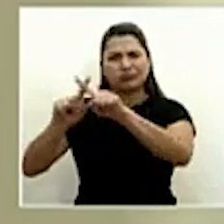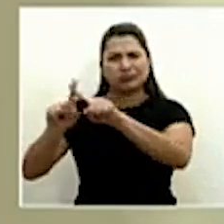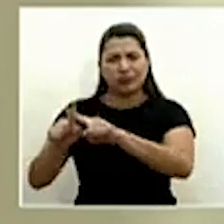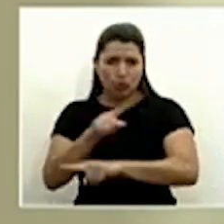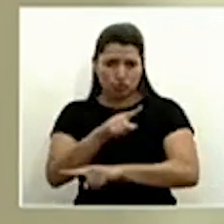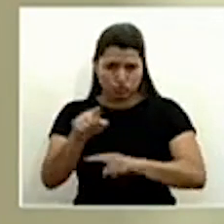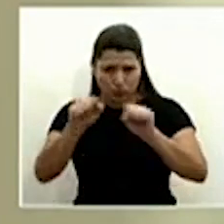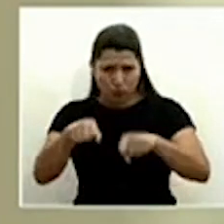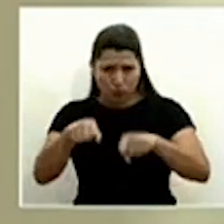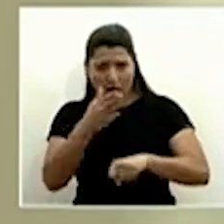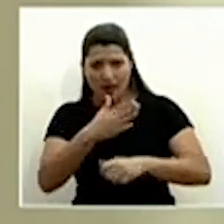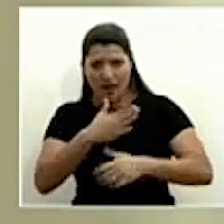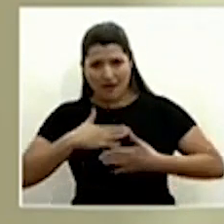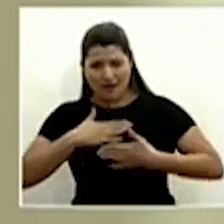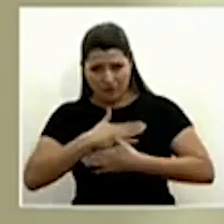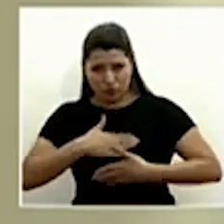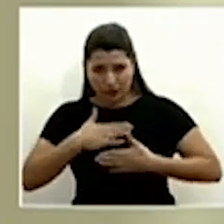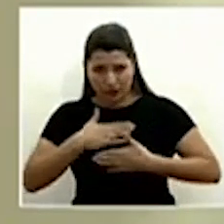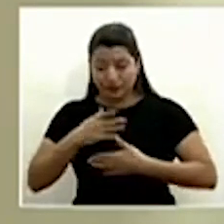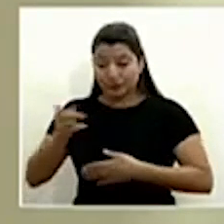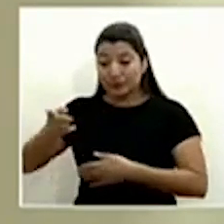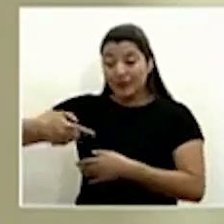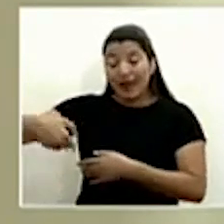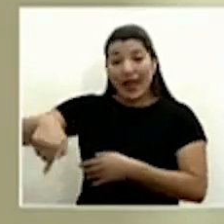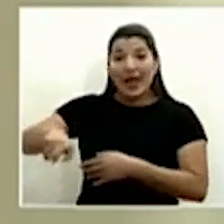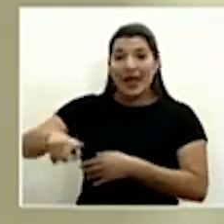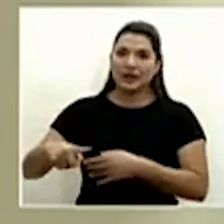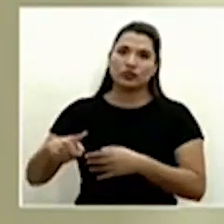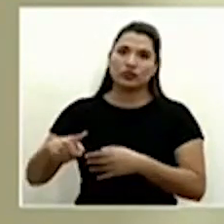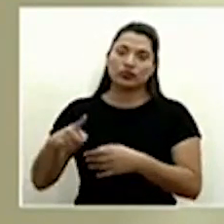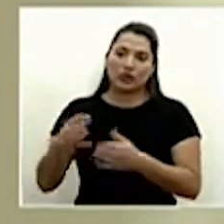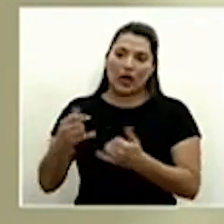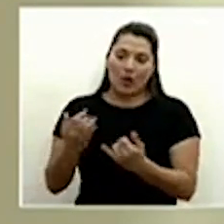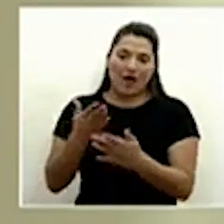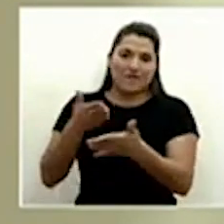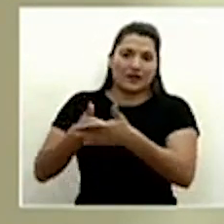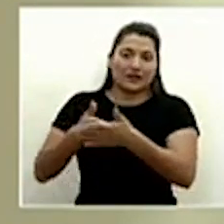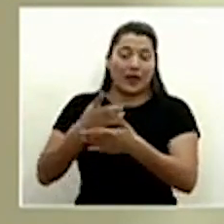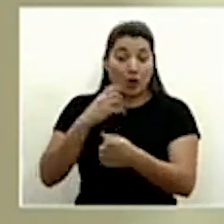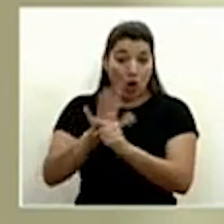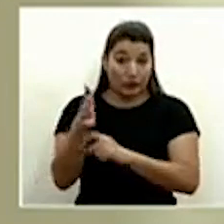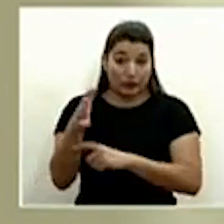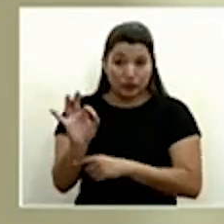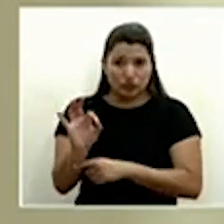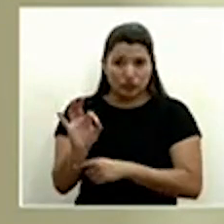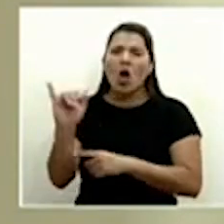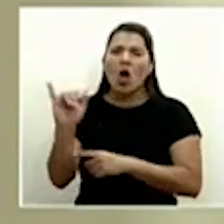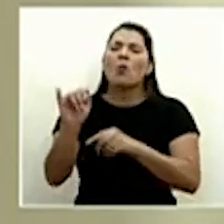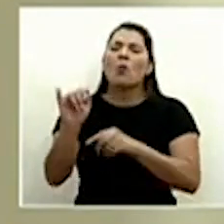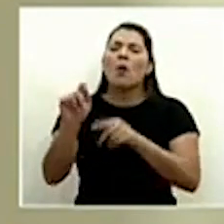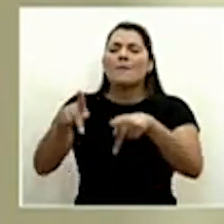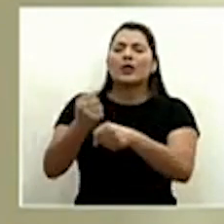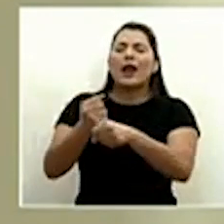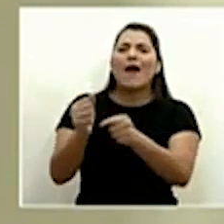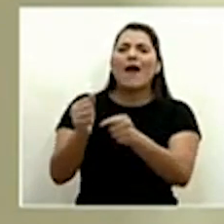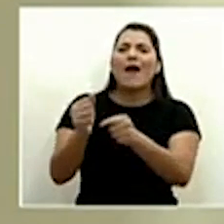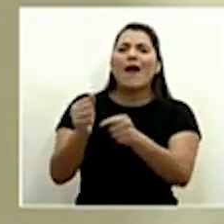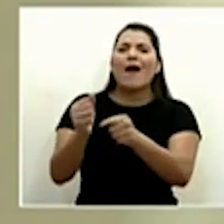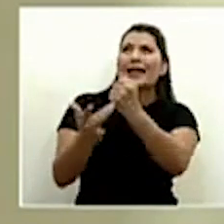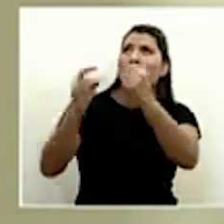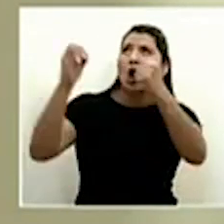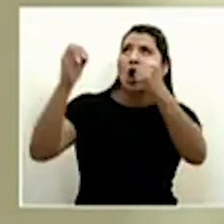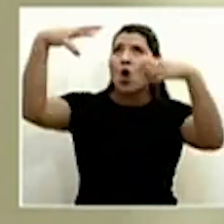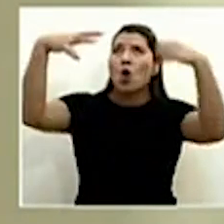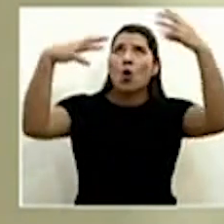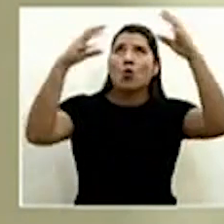trabajan tras bambalinas y también han sido golpeados por esta situación. Esto incluye técnicos de luces, de sonido, de tramoya y todo el